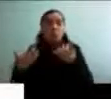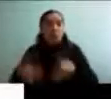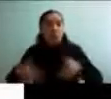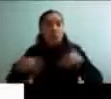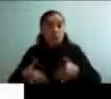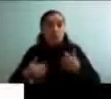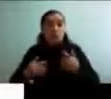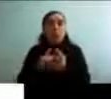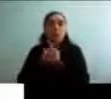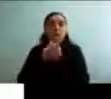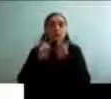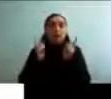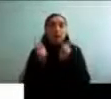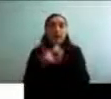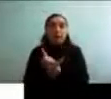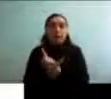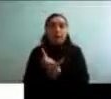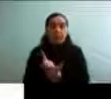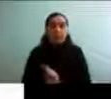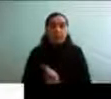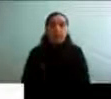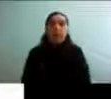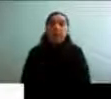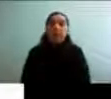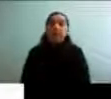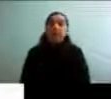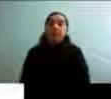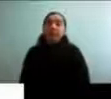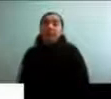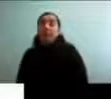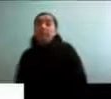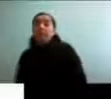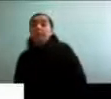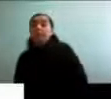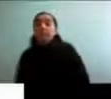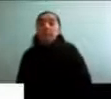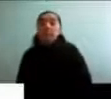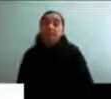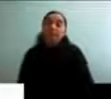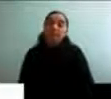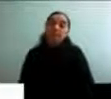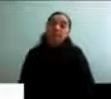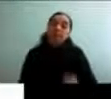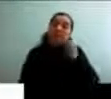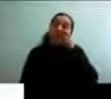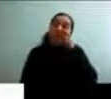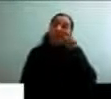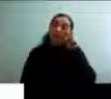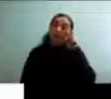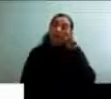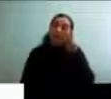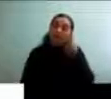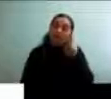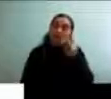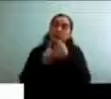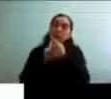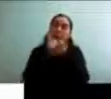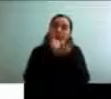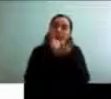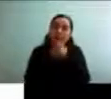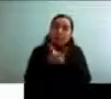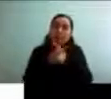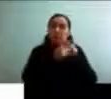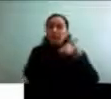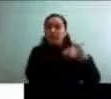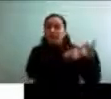cambio. Entonces, como ven ustedes, son cambios que provienen desde todos los lugares, desde todos